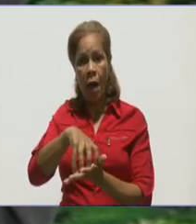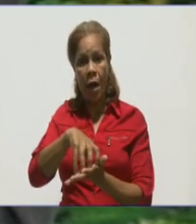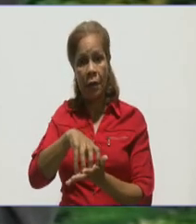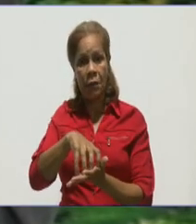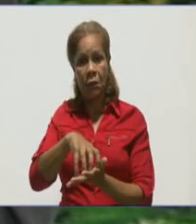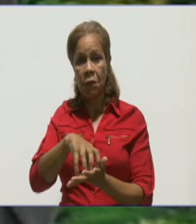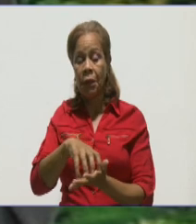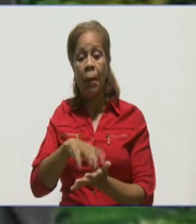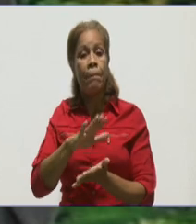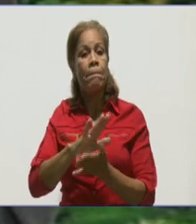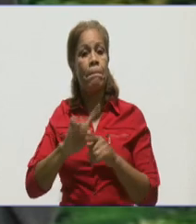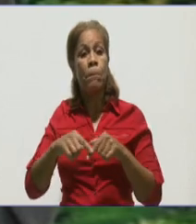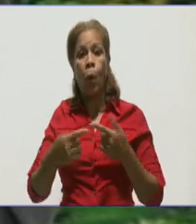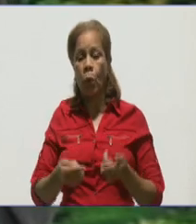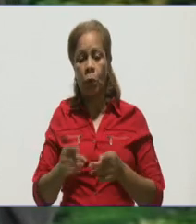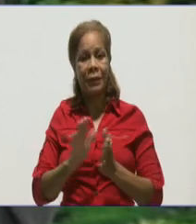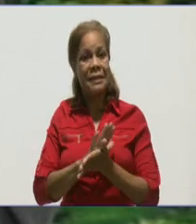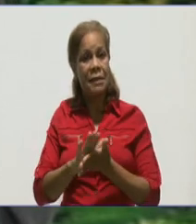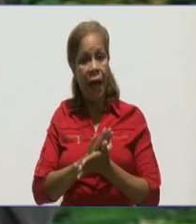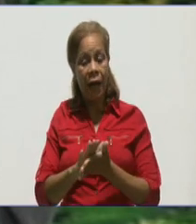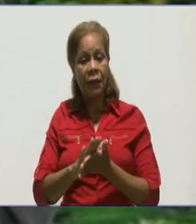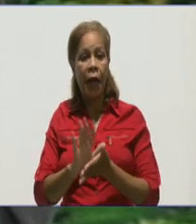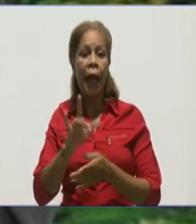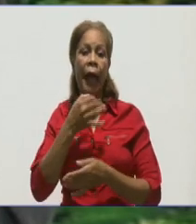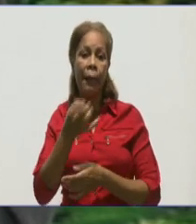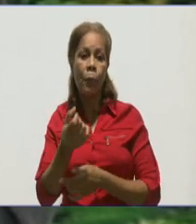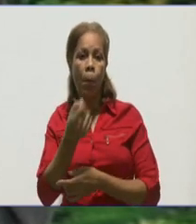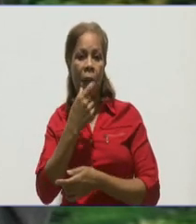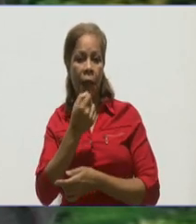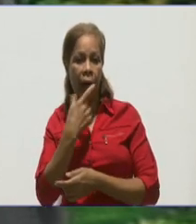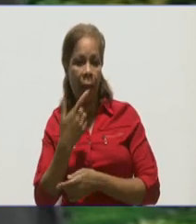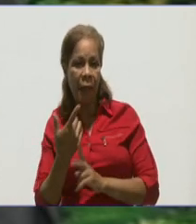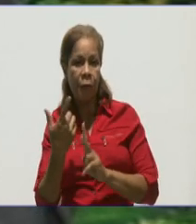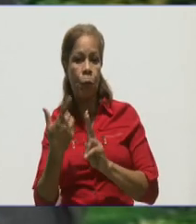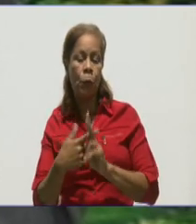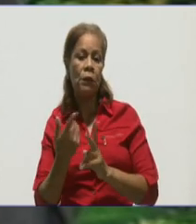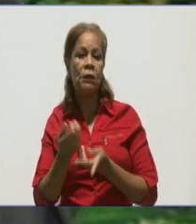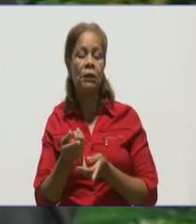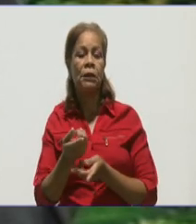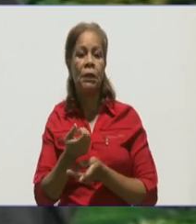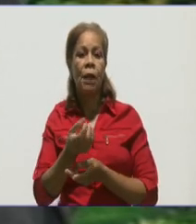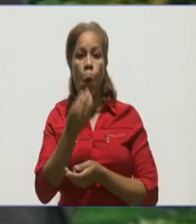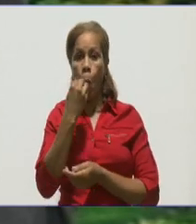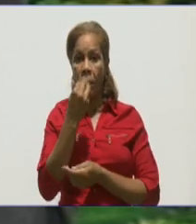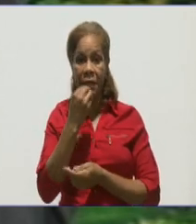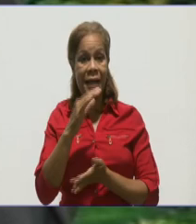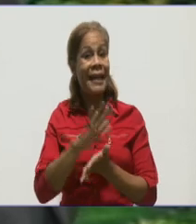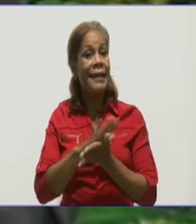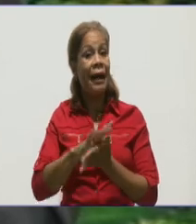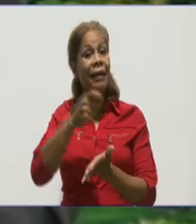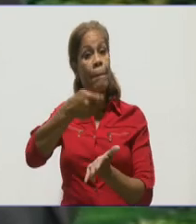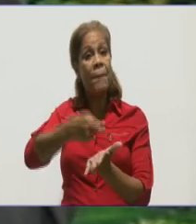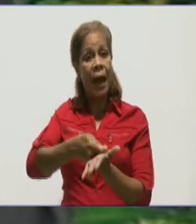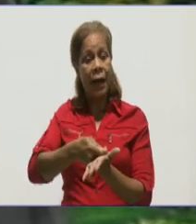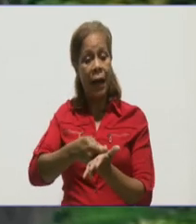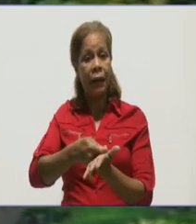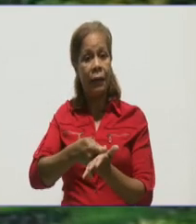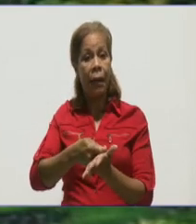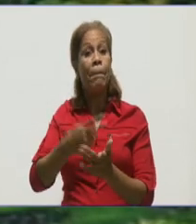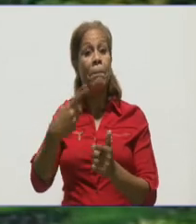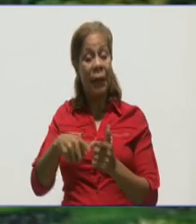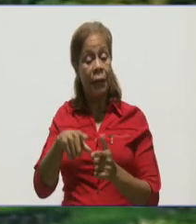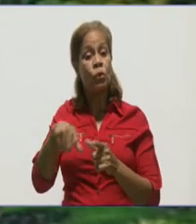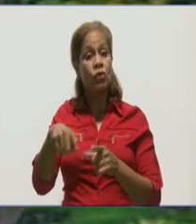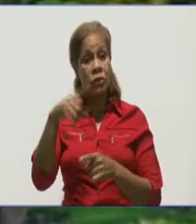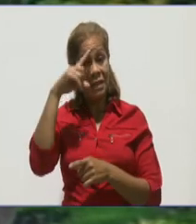recibe, ni por los medicamentos que allí recibe. Yo creo que eso es una cuenta que debemos sacar, que no nos cuesta a nosotros, pero que al